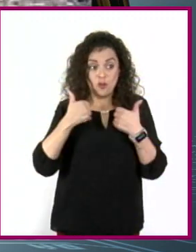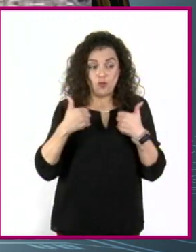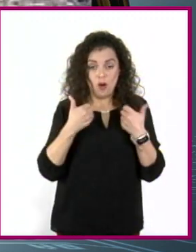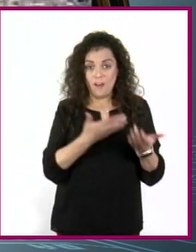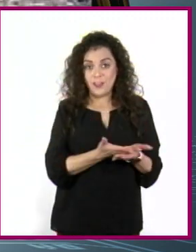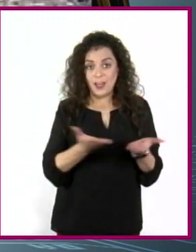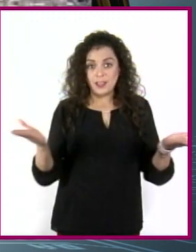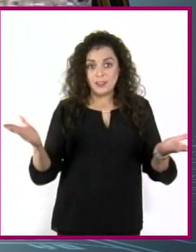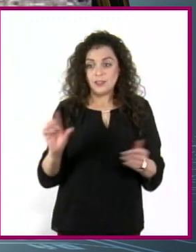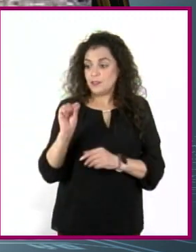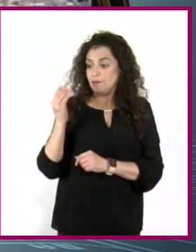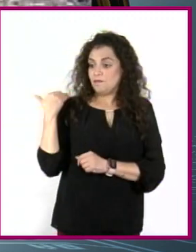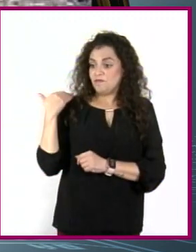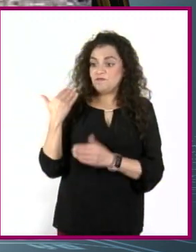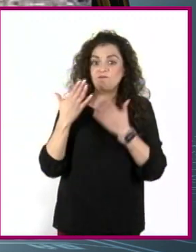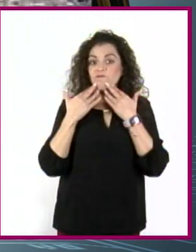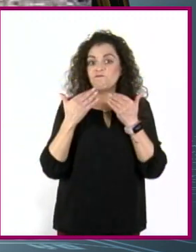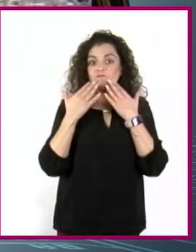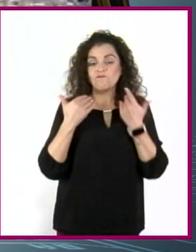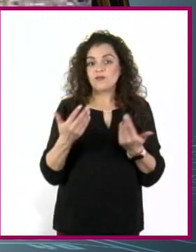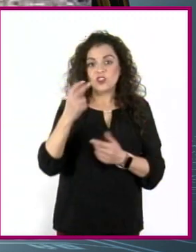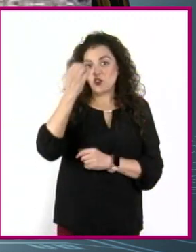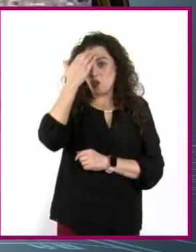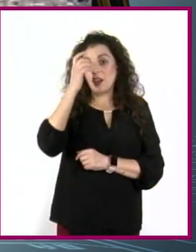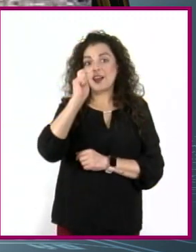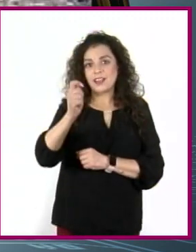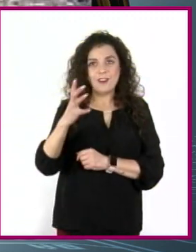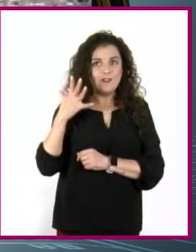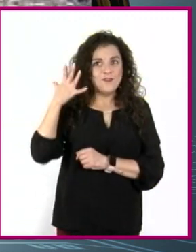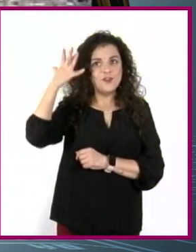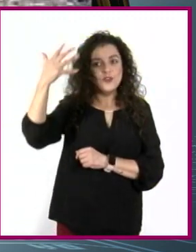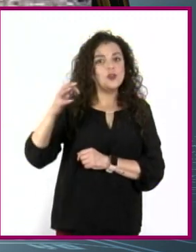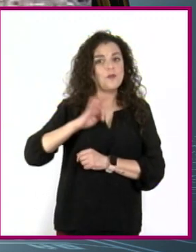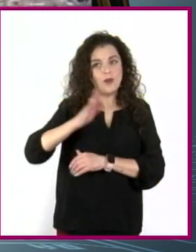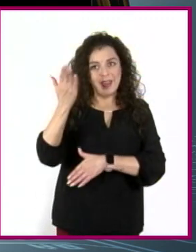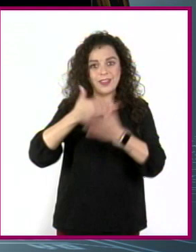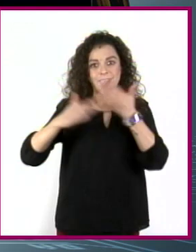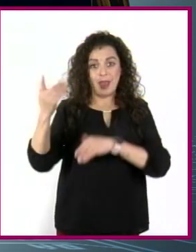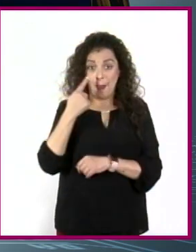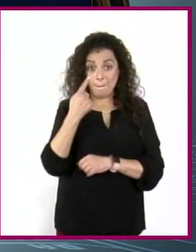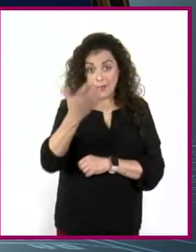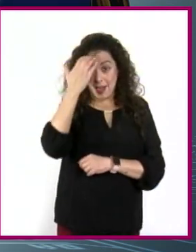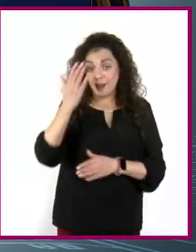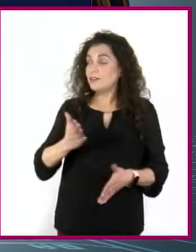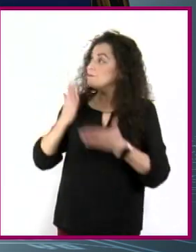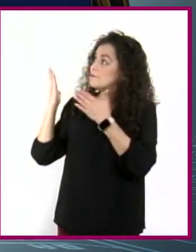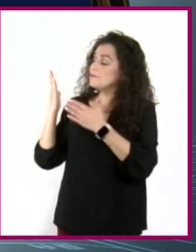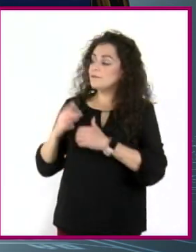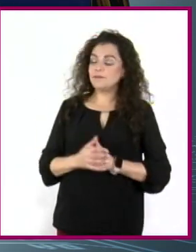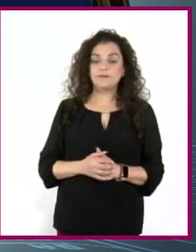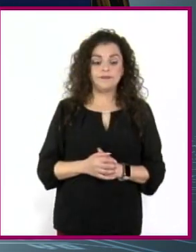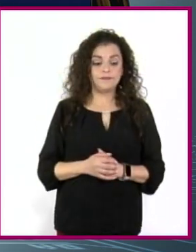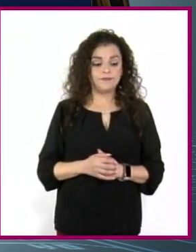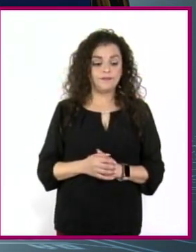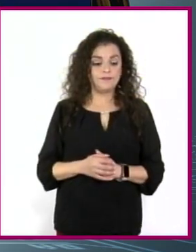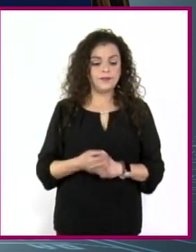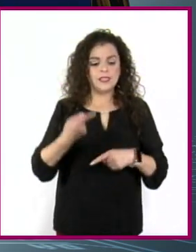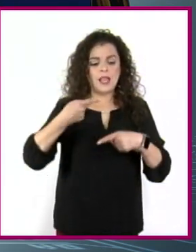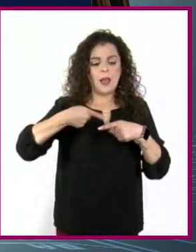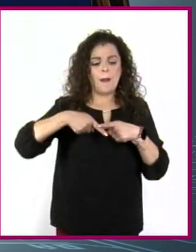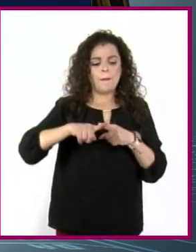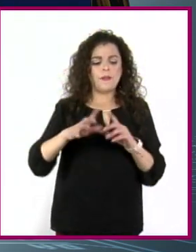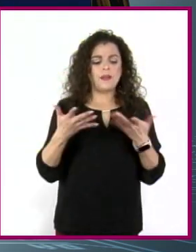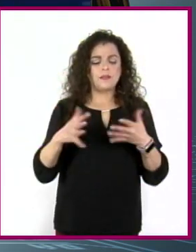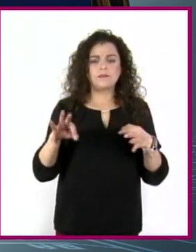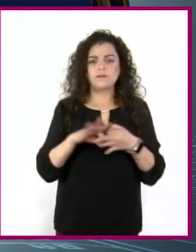que hasta hace poco no tenían, un futuro por delante. Vamos a conocer su obra. El colectivo arrancó aproximadamente